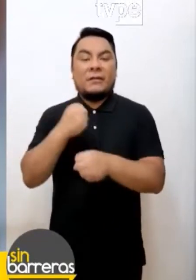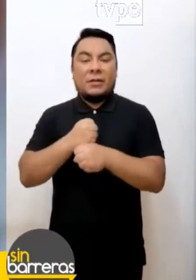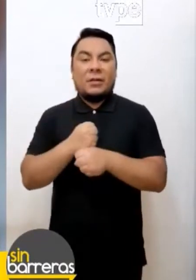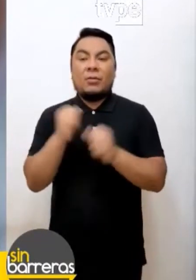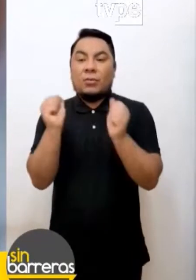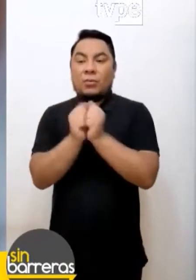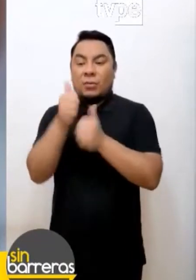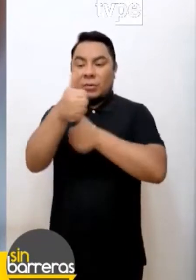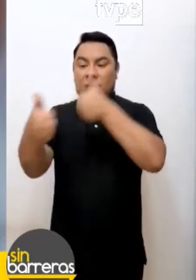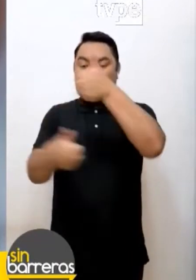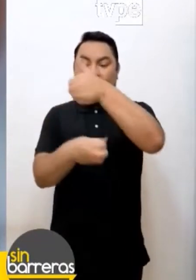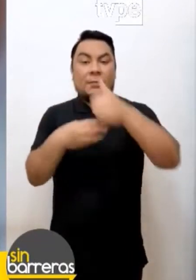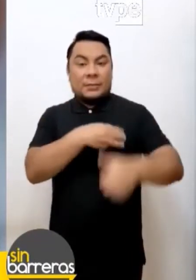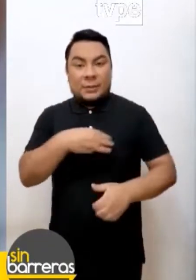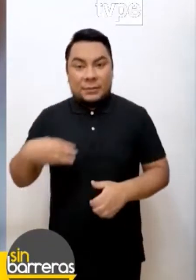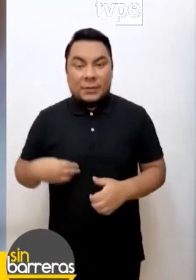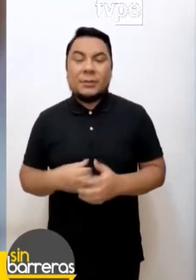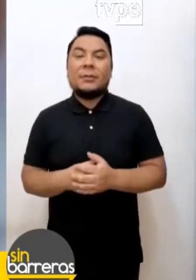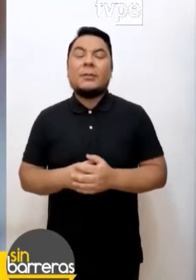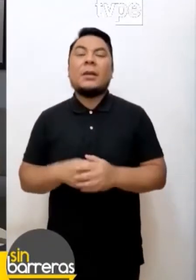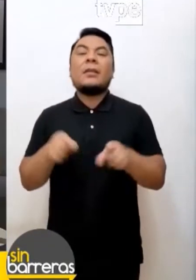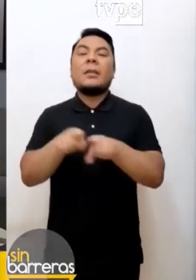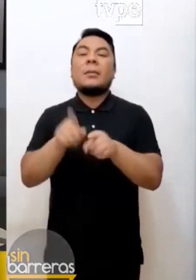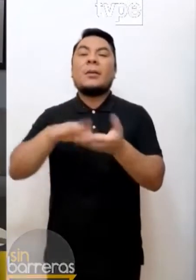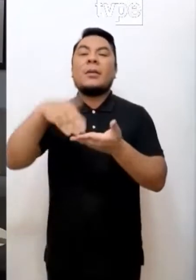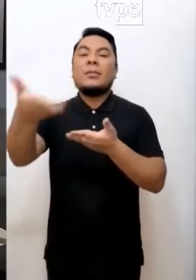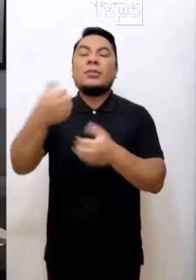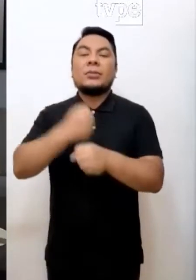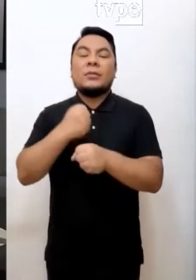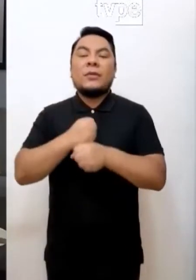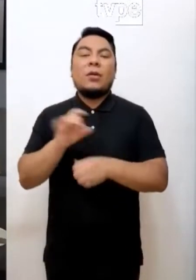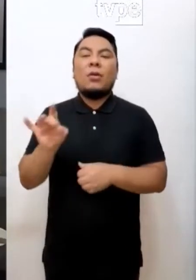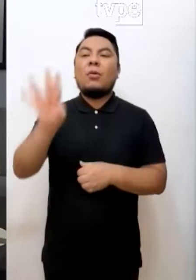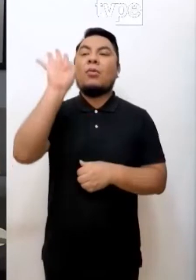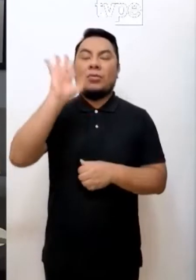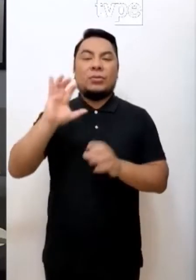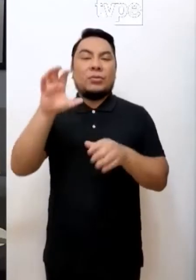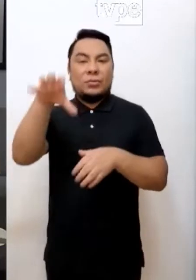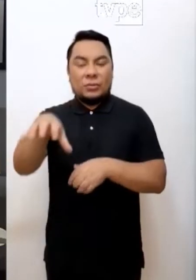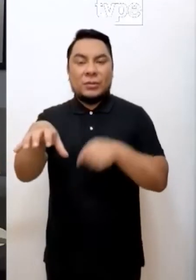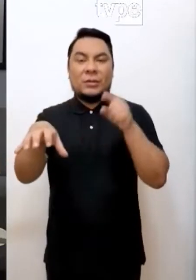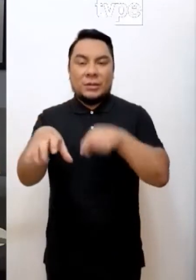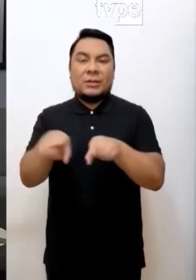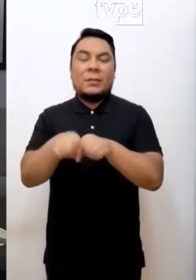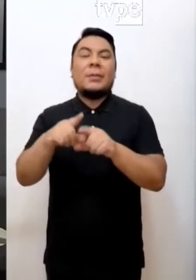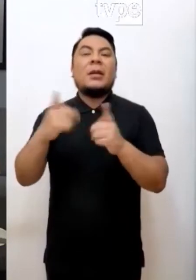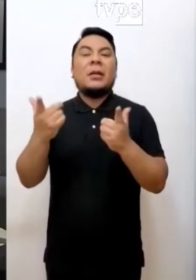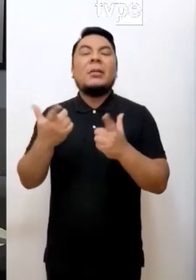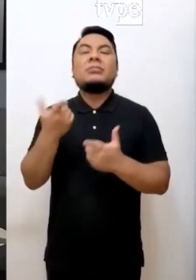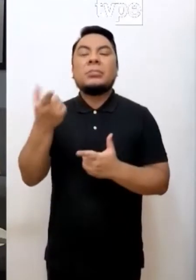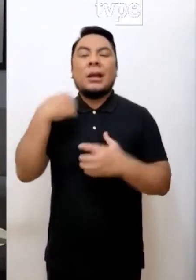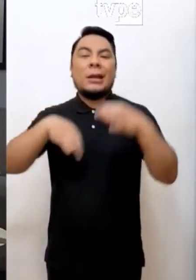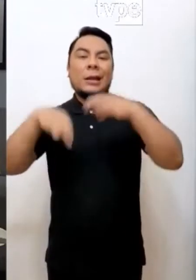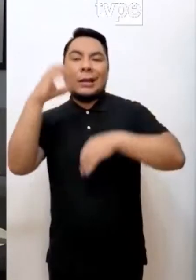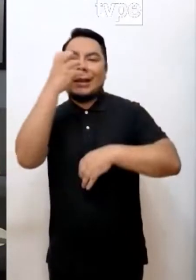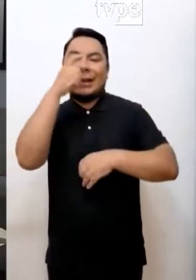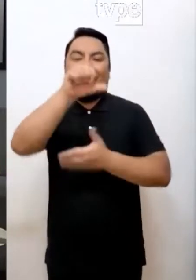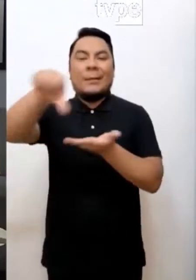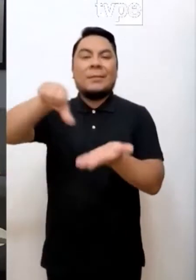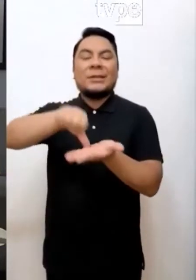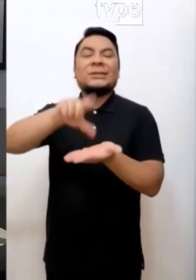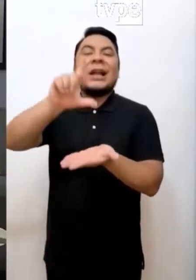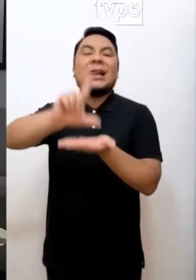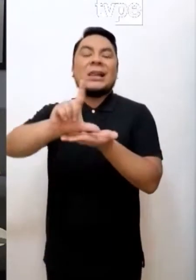Trabajo, con el viceministro. Luego trabajé en un hotel de cinco estrellas, que es el hotel Crown